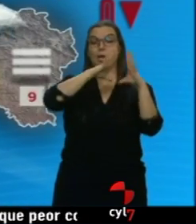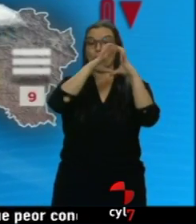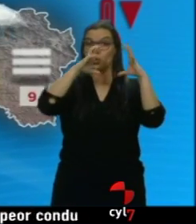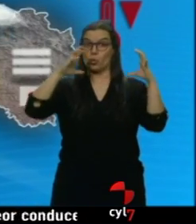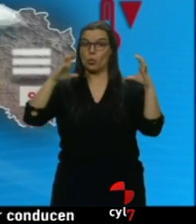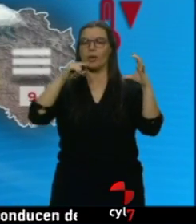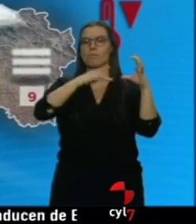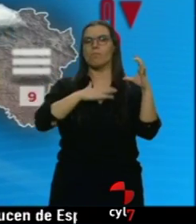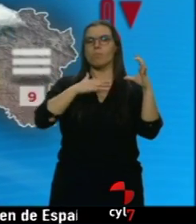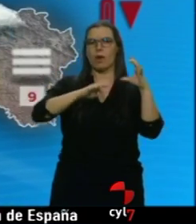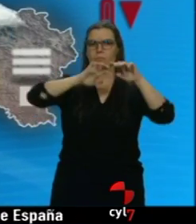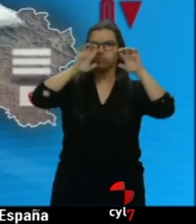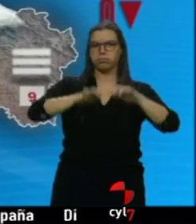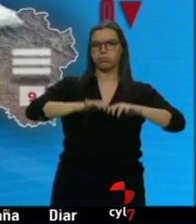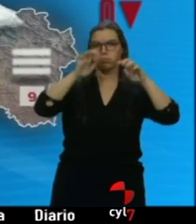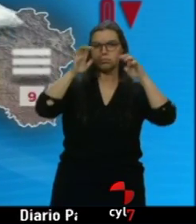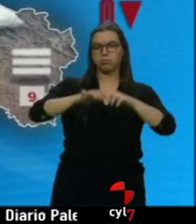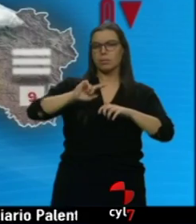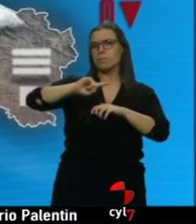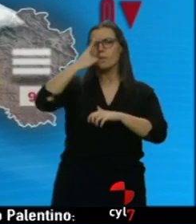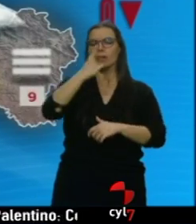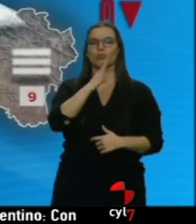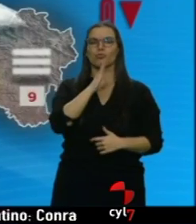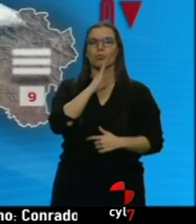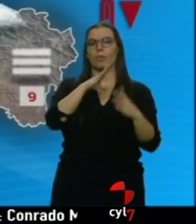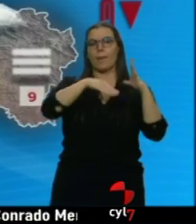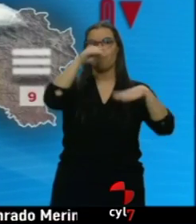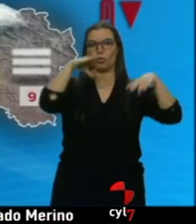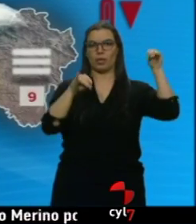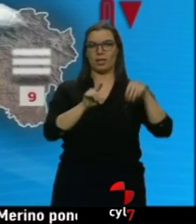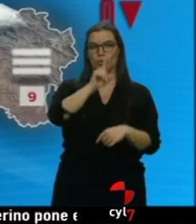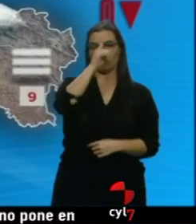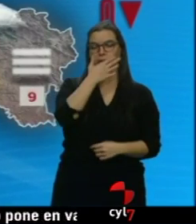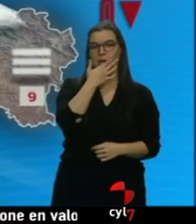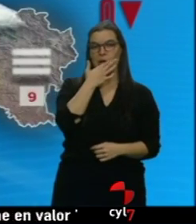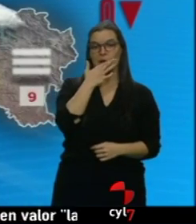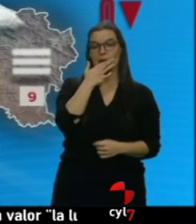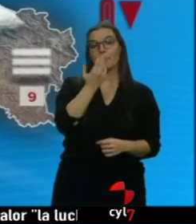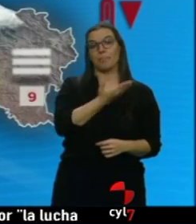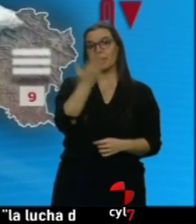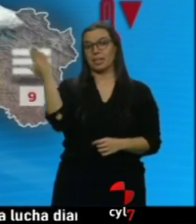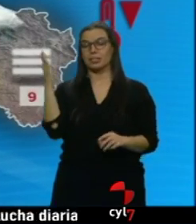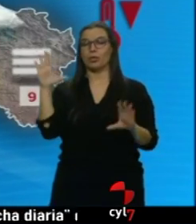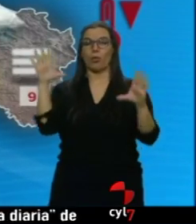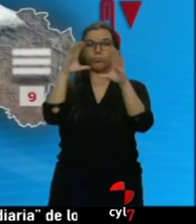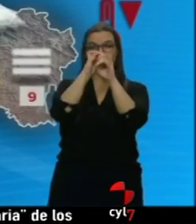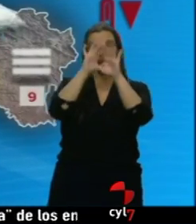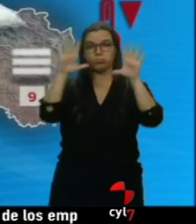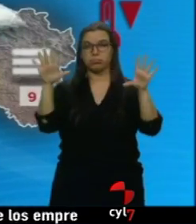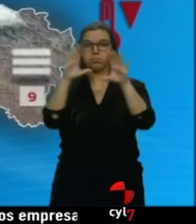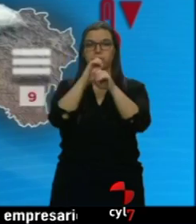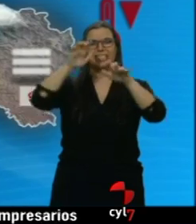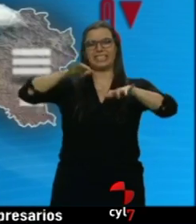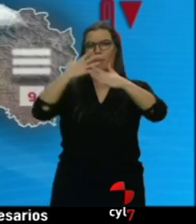precipitaciones algo más significativas en las montañas del norte en el resto tendremos esa nubosidad variable con pequeños